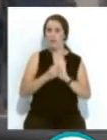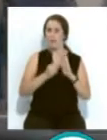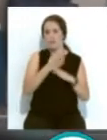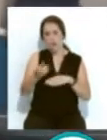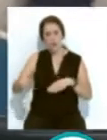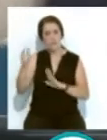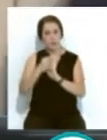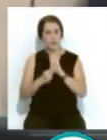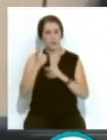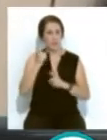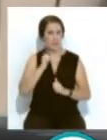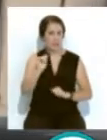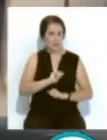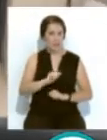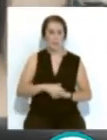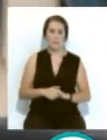medidas sanitarias.